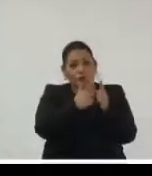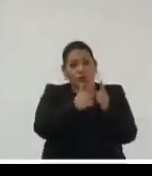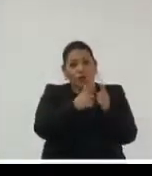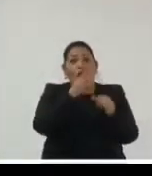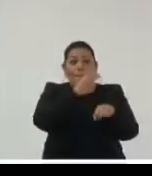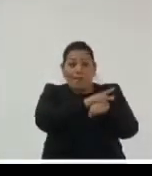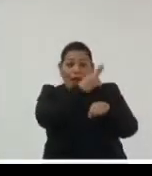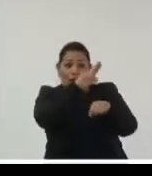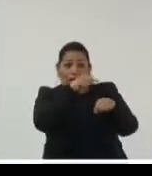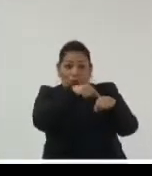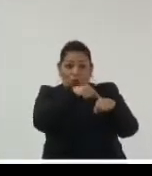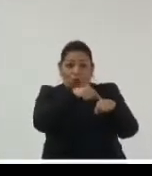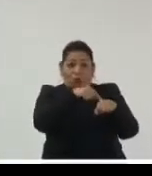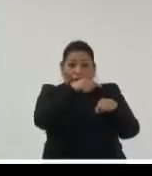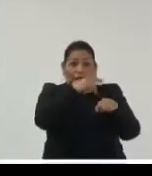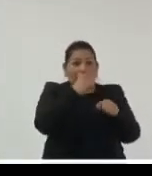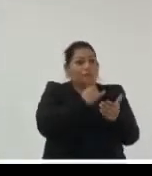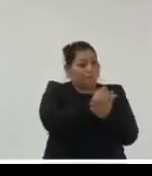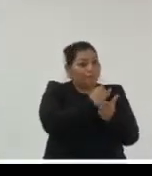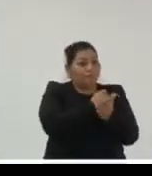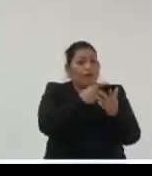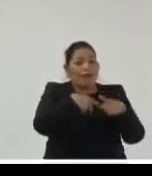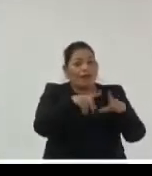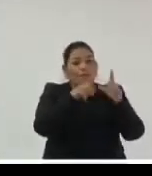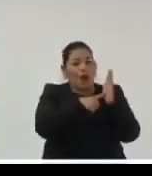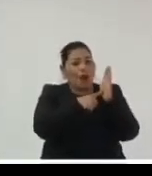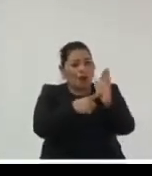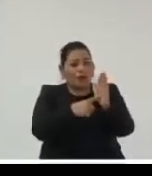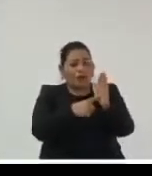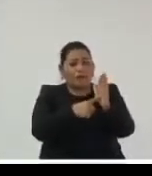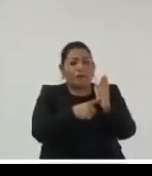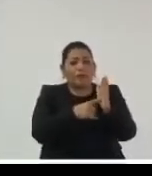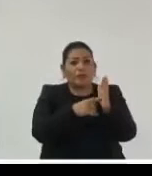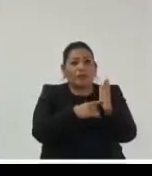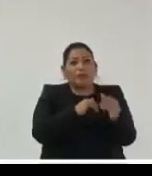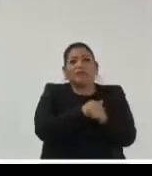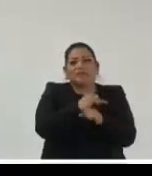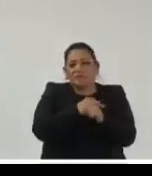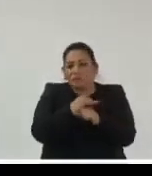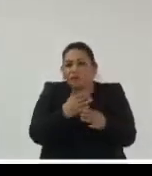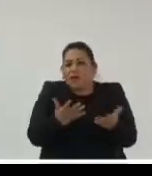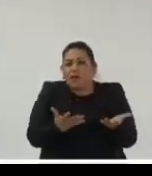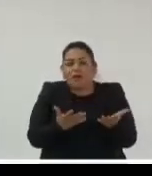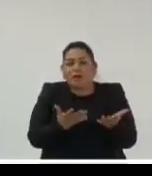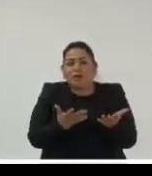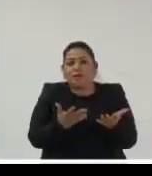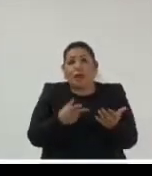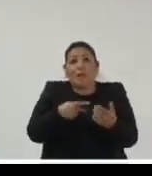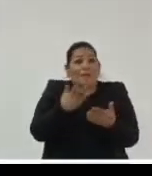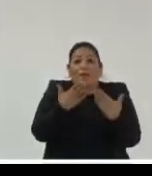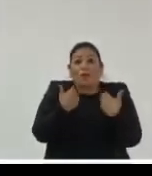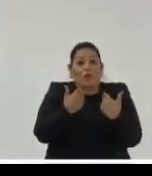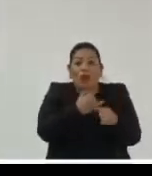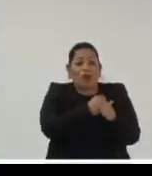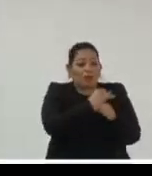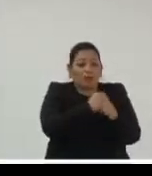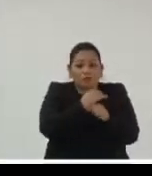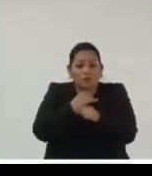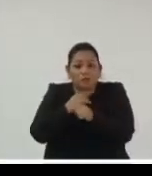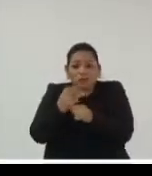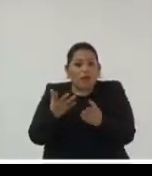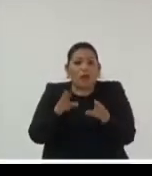mayoría tienen que estar sustentadas en evidencia a lo contrario no vamos a tener una forma de